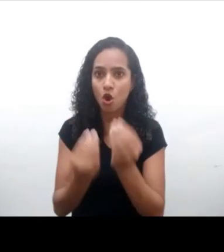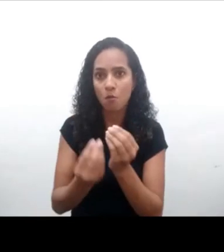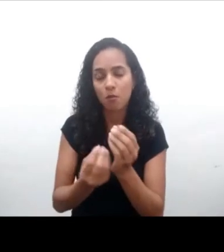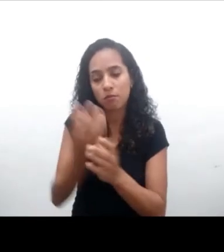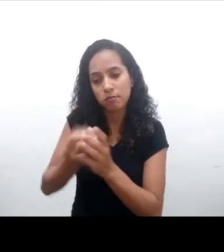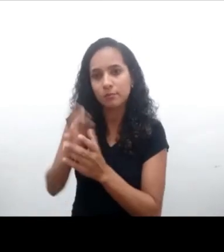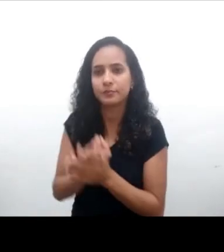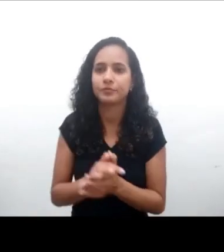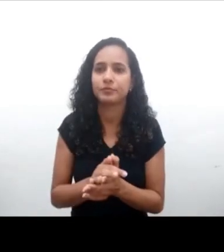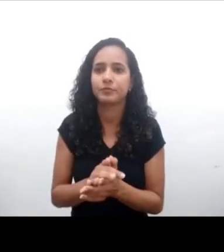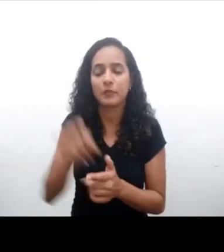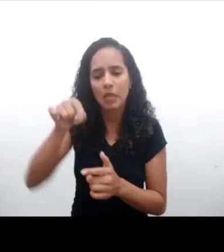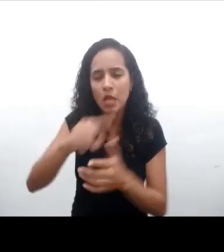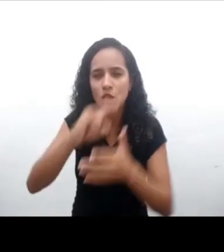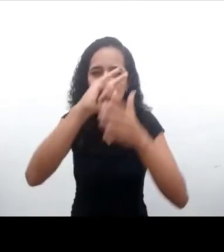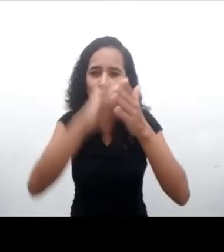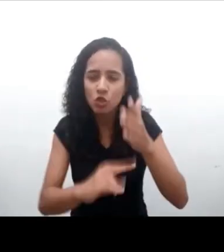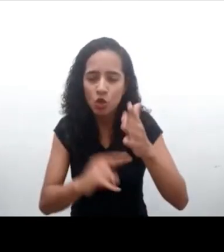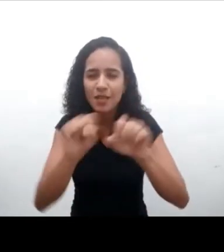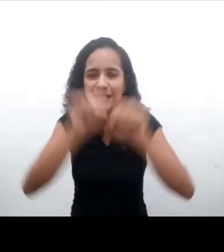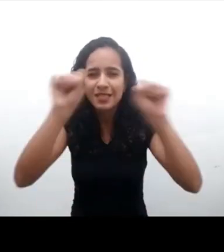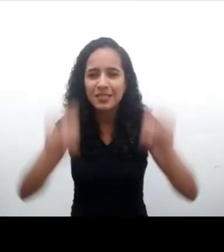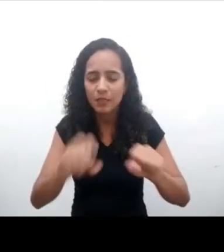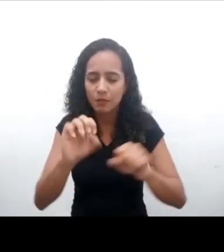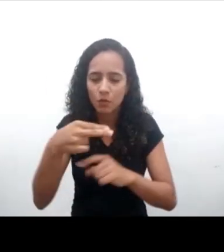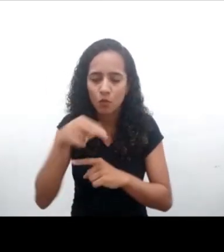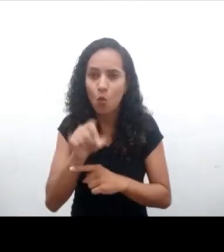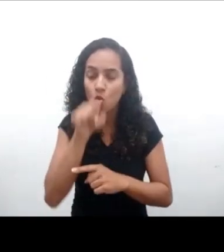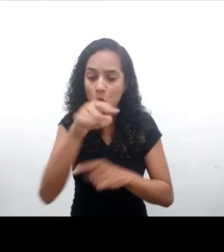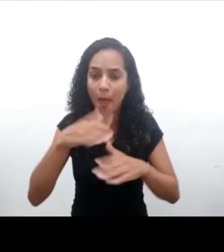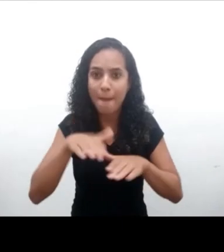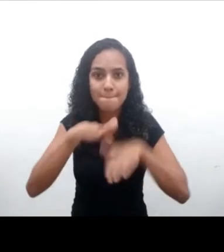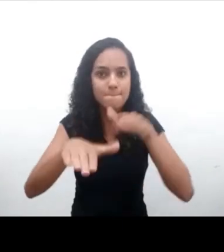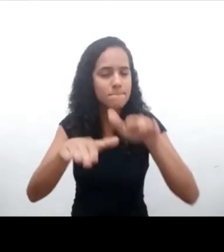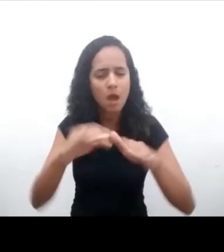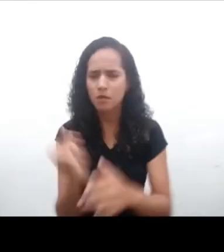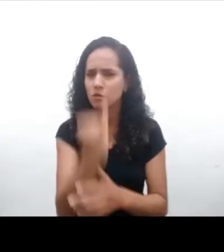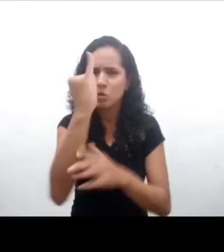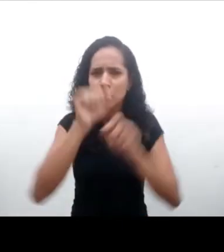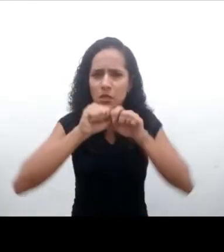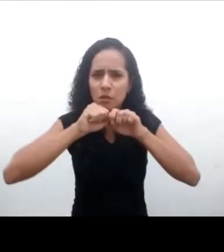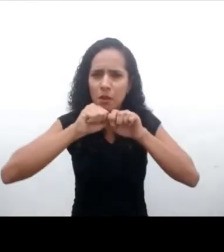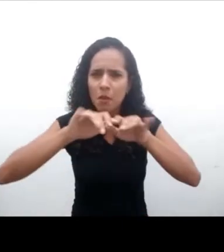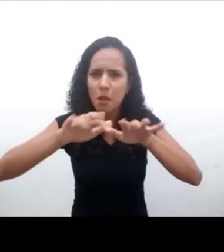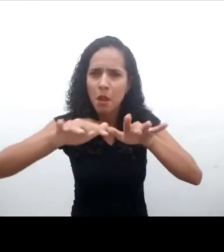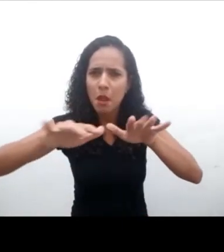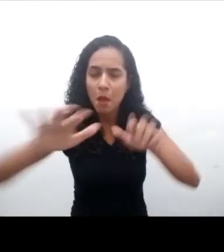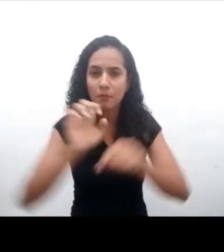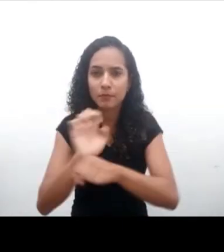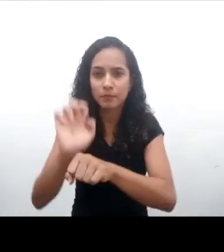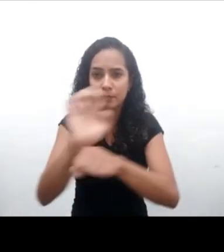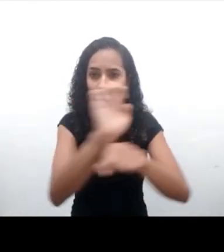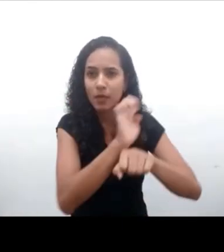este es un ámbito histórico. La producción de este documento es un espacio muy importante para que tenga un efecto de